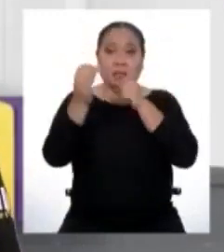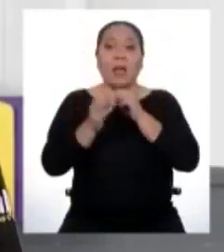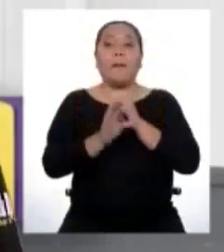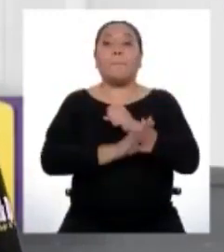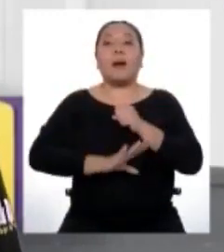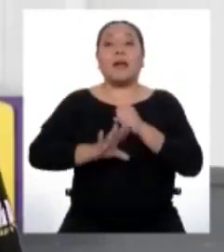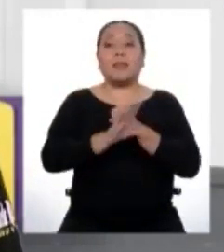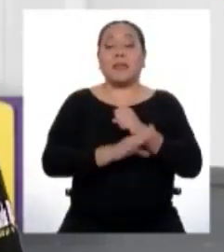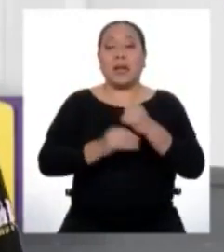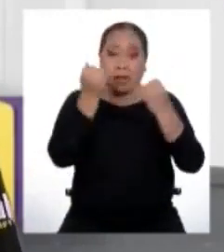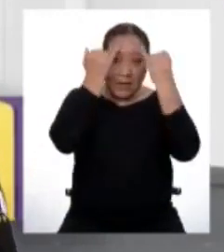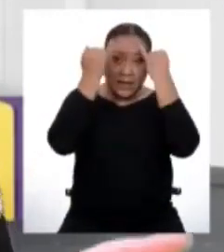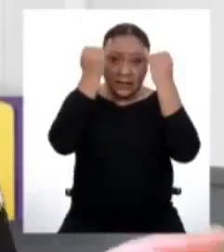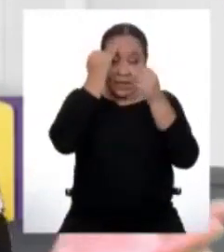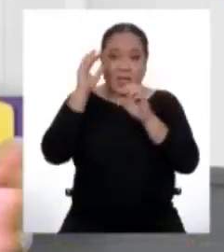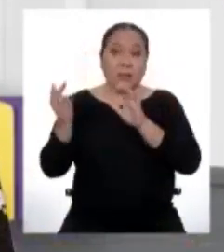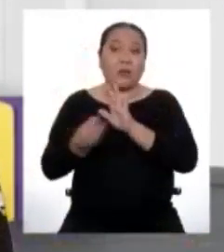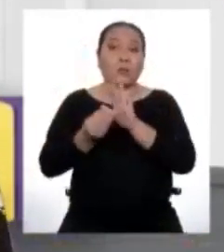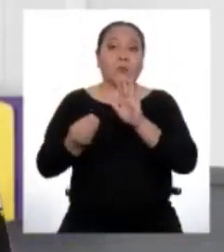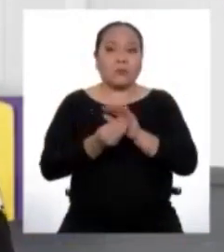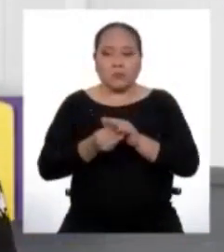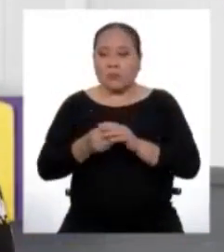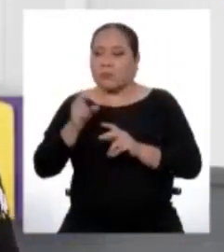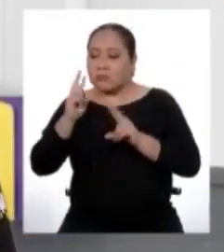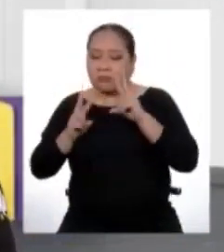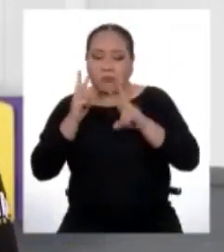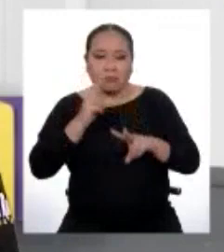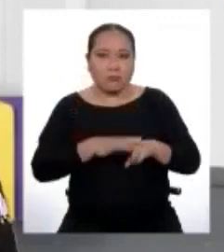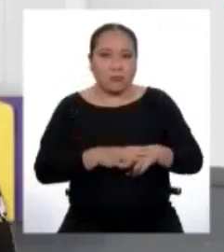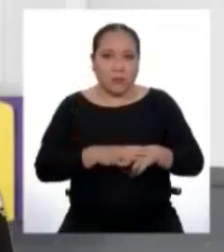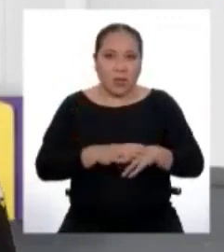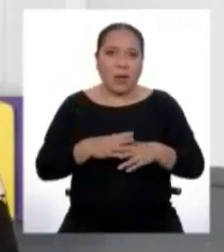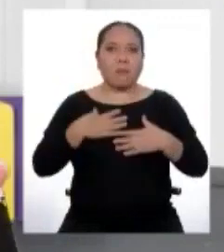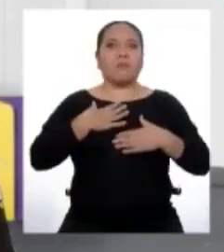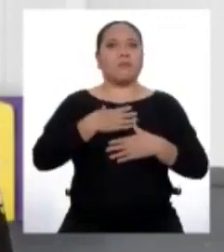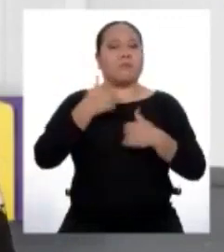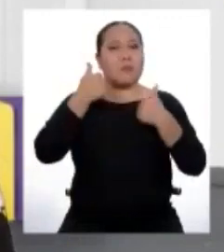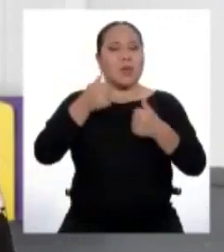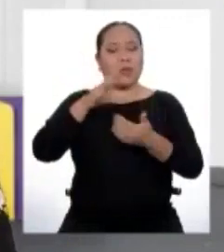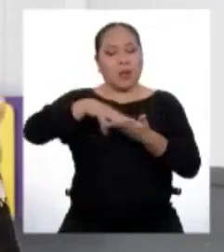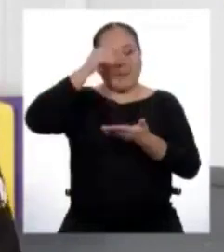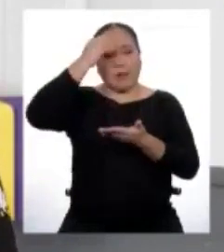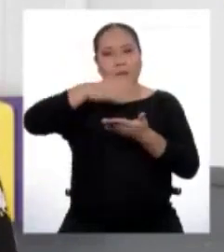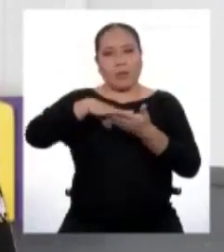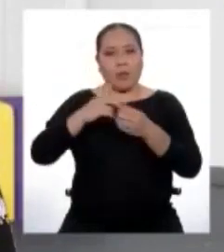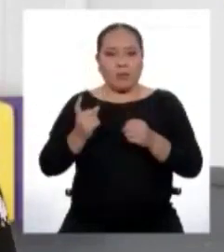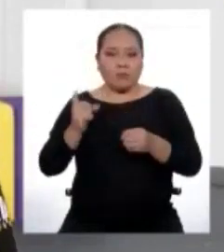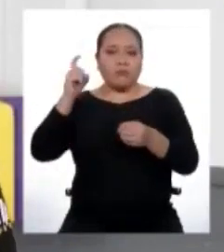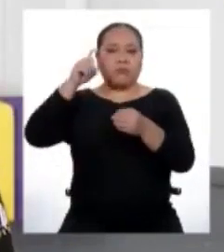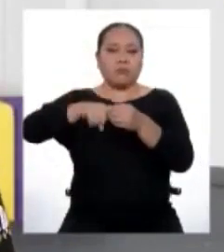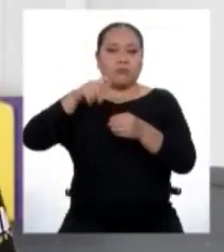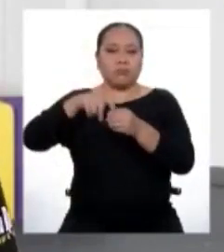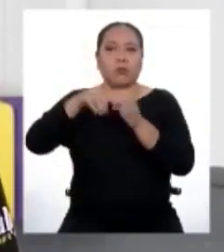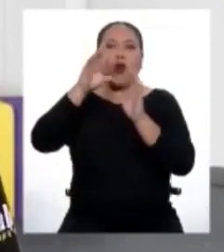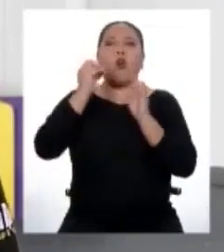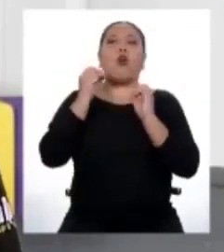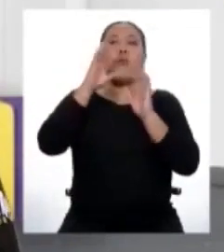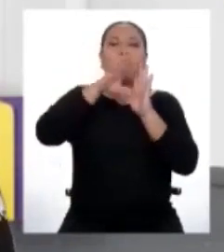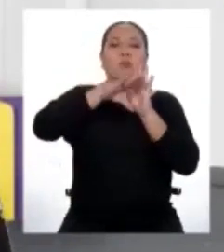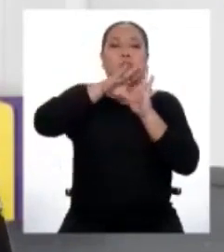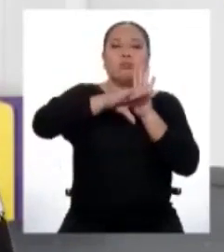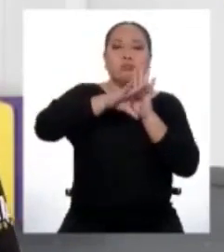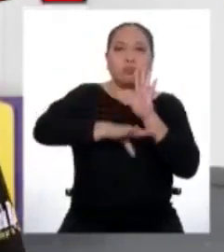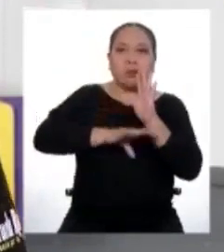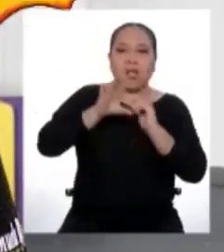tendrás que leer varios textos e ir sumamente preparado a una mesa redonda acerca de cómo reducir de modo sostenible las emisiones del